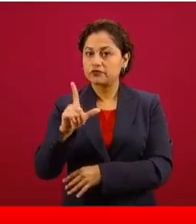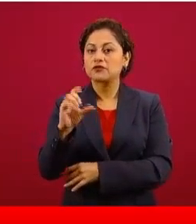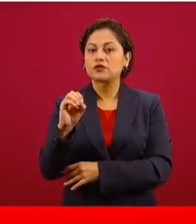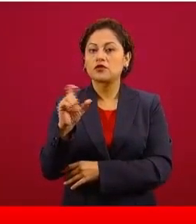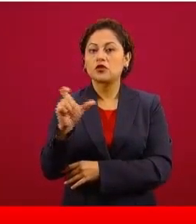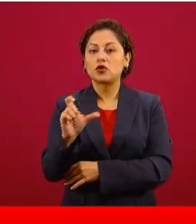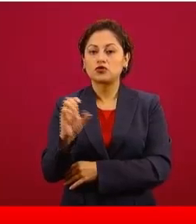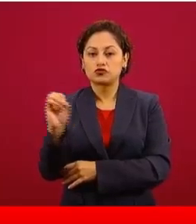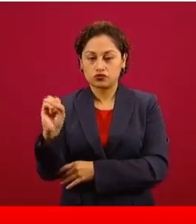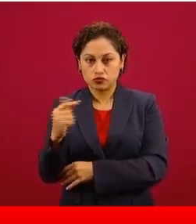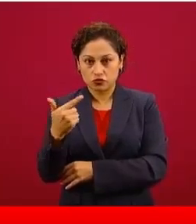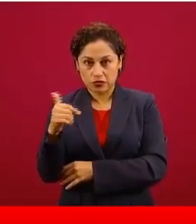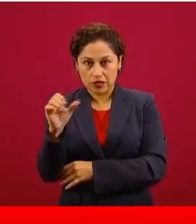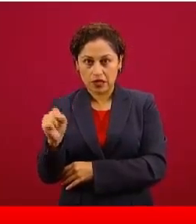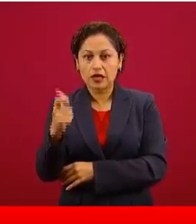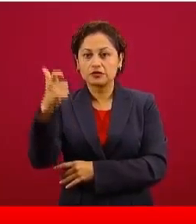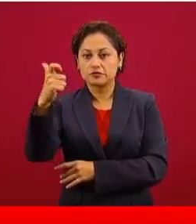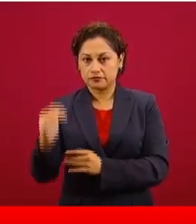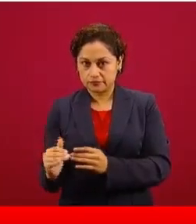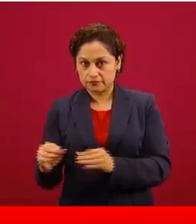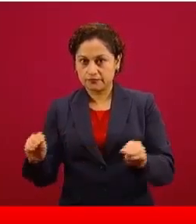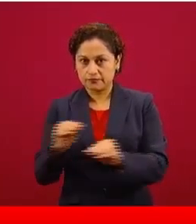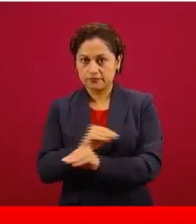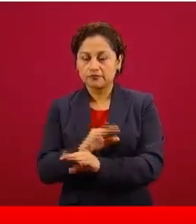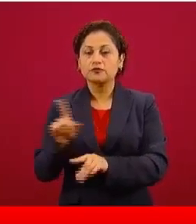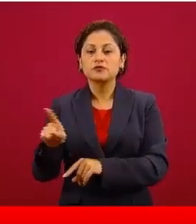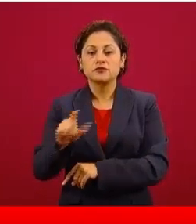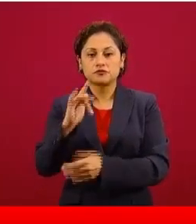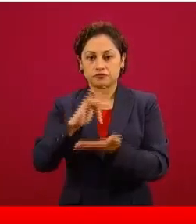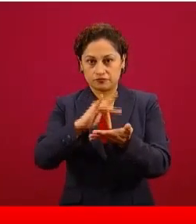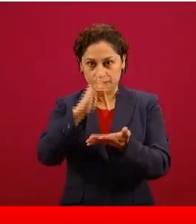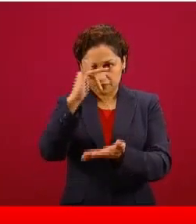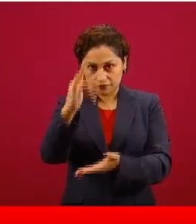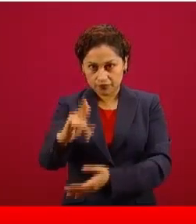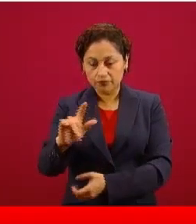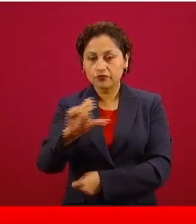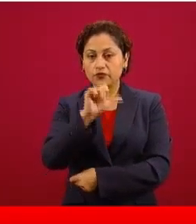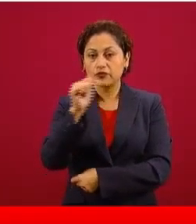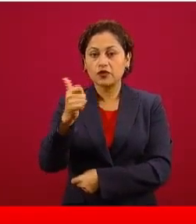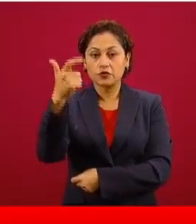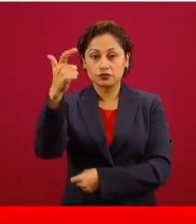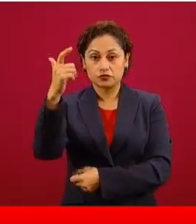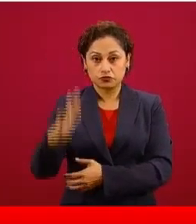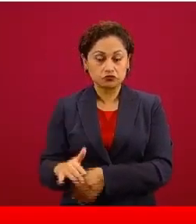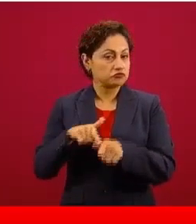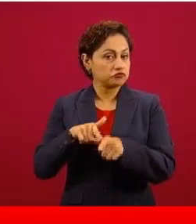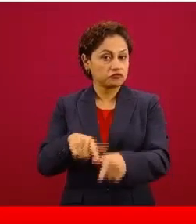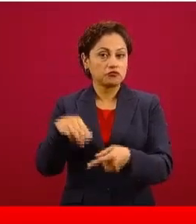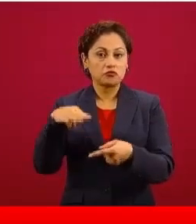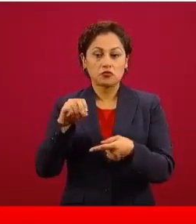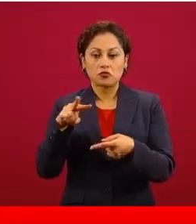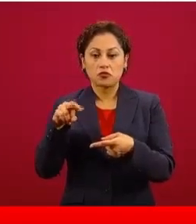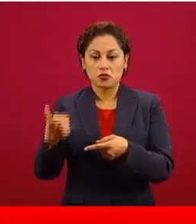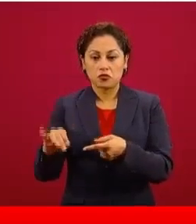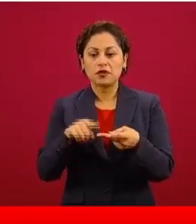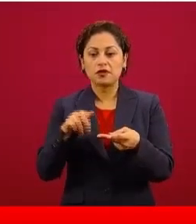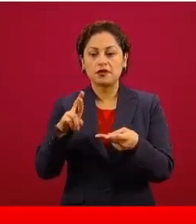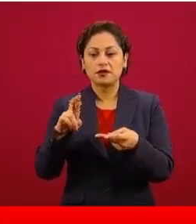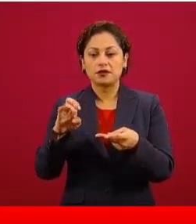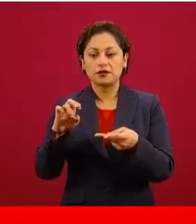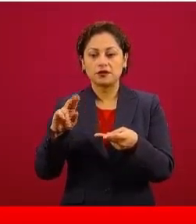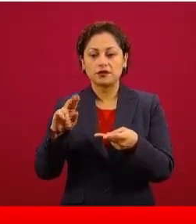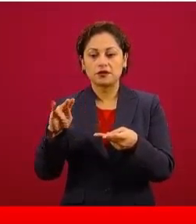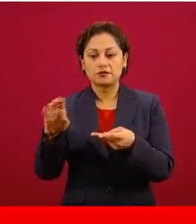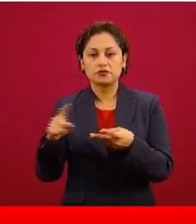bajó, cosa que se agradece. Mientras que los más baratos siguen siendo Móvil, Repsol, Total y